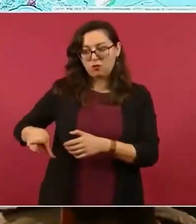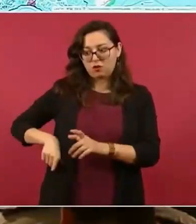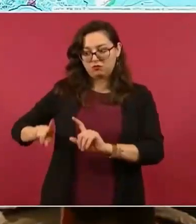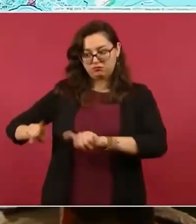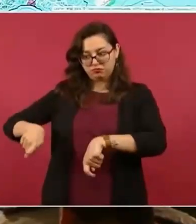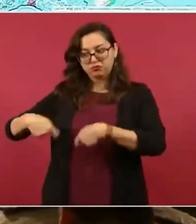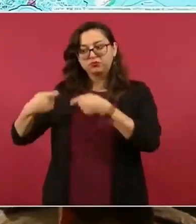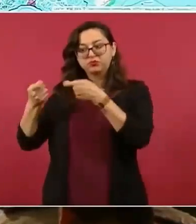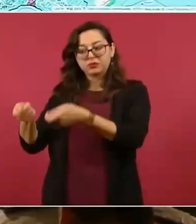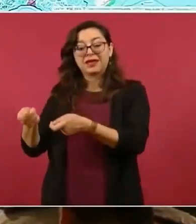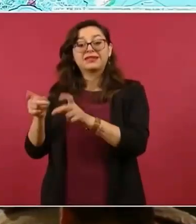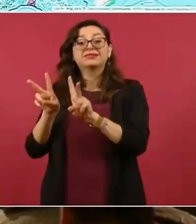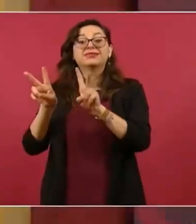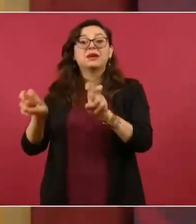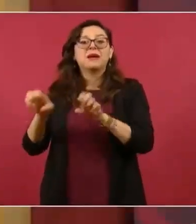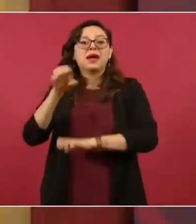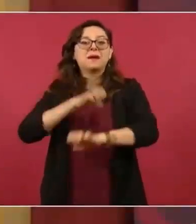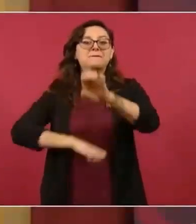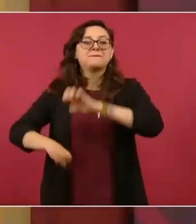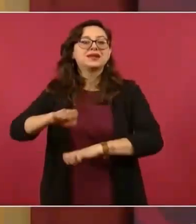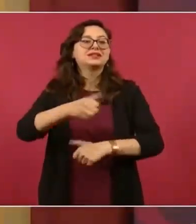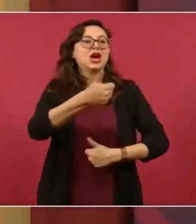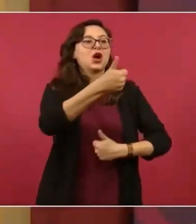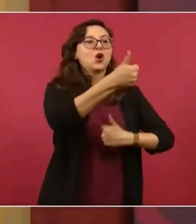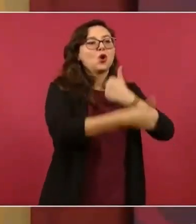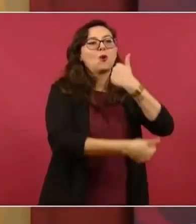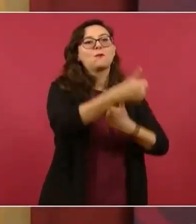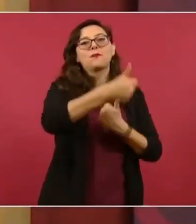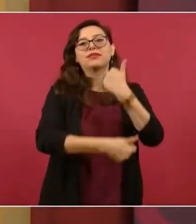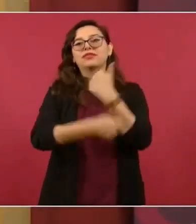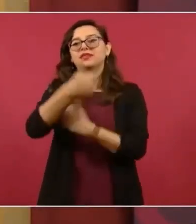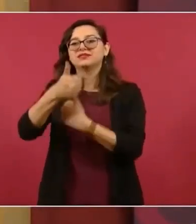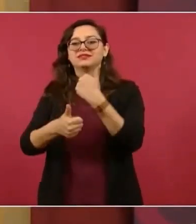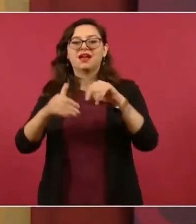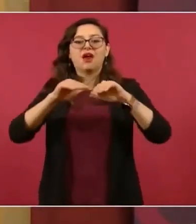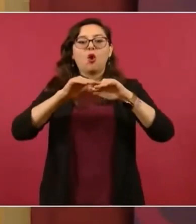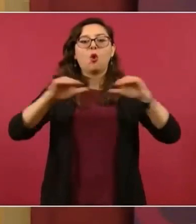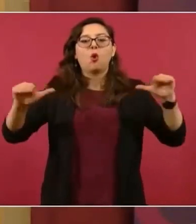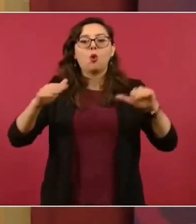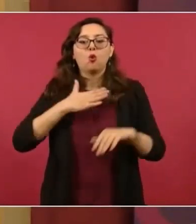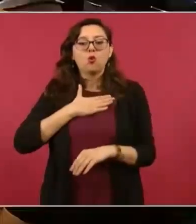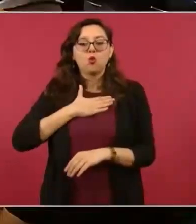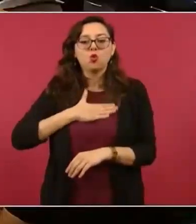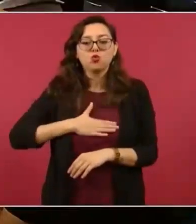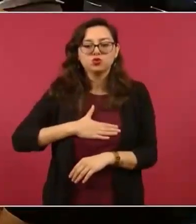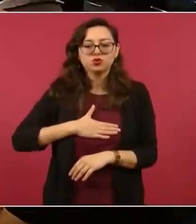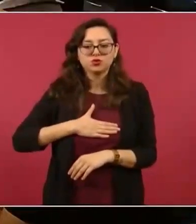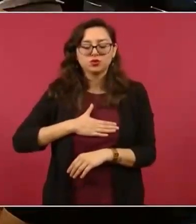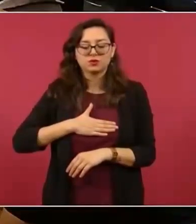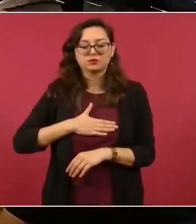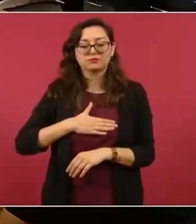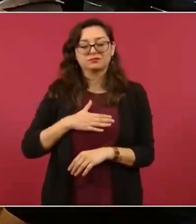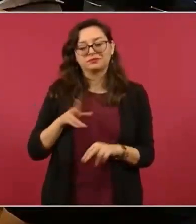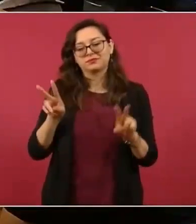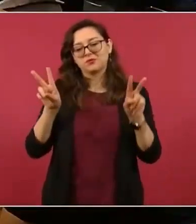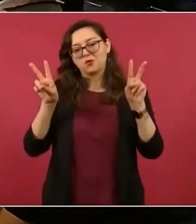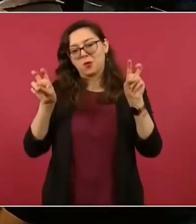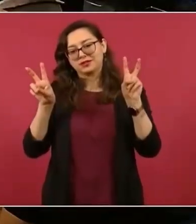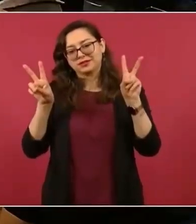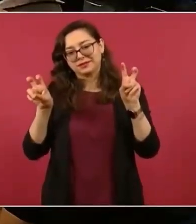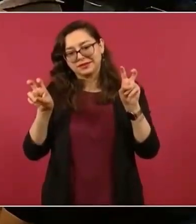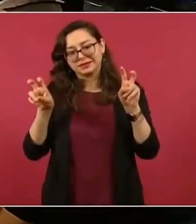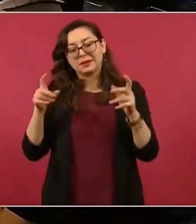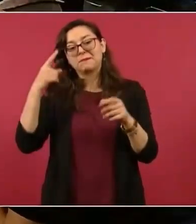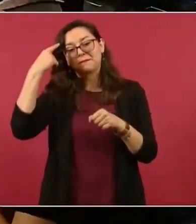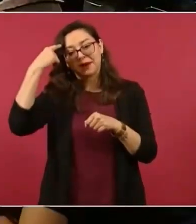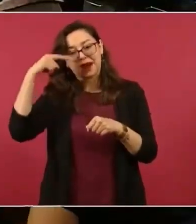que crearon en el periodo neoliberal para defender a los privados en contra de Pemex y